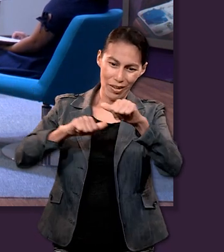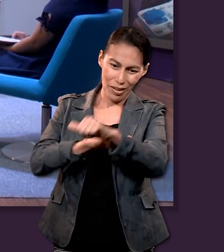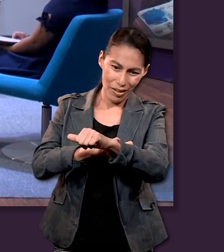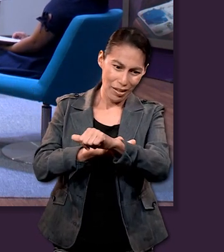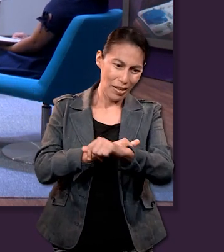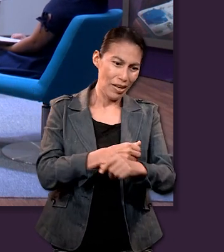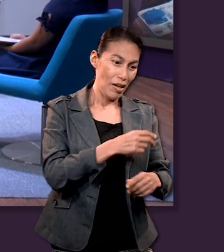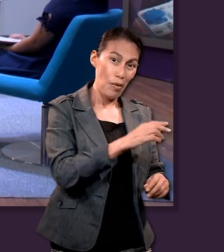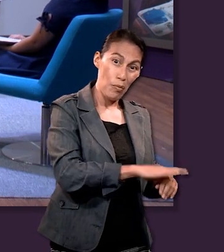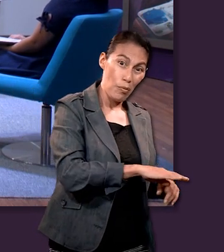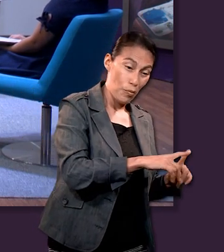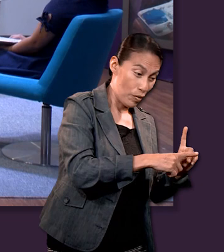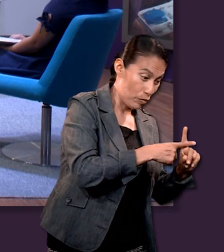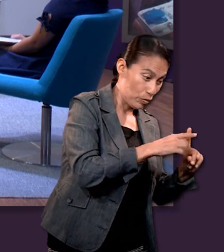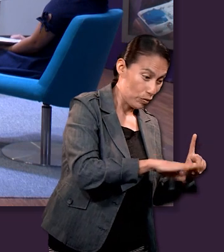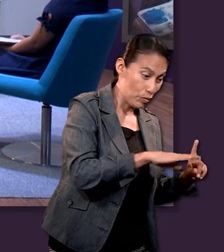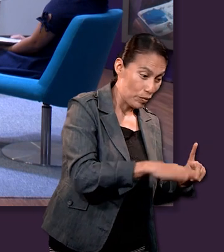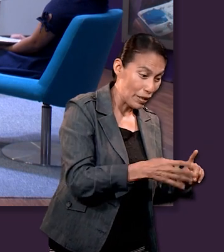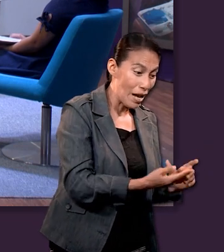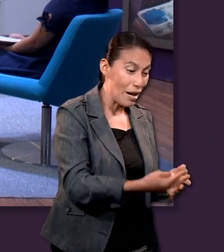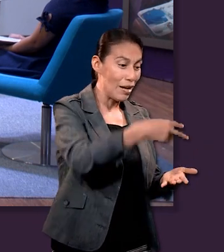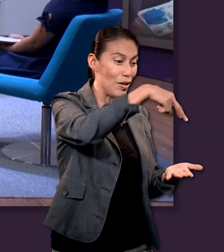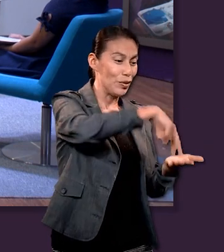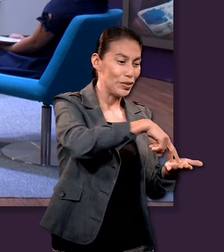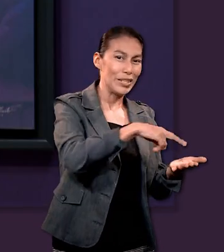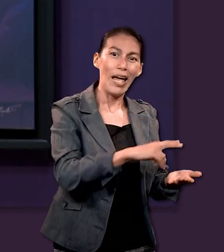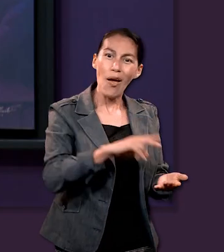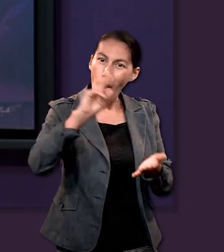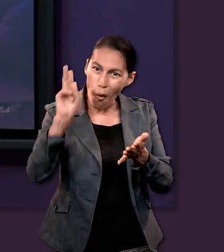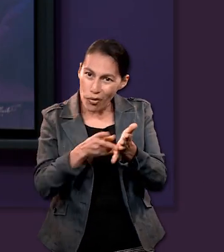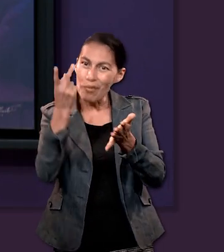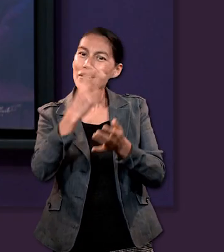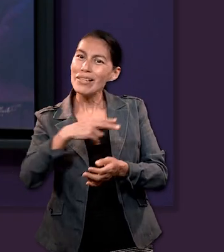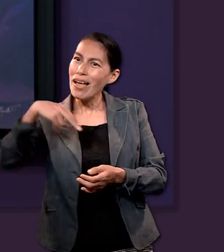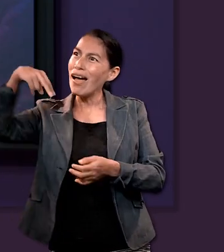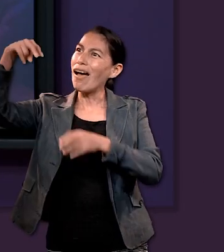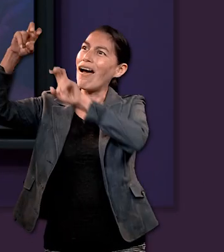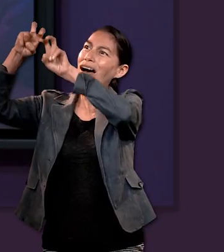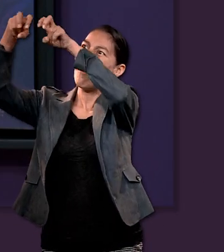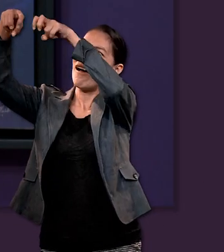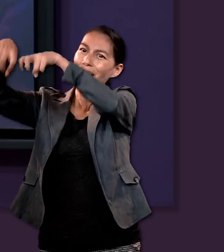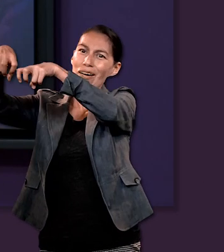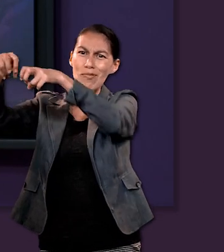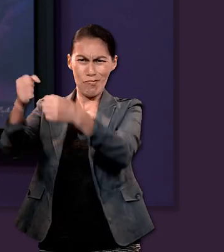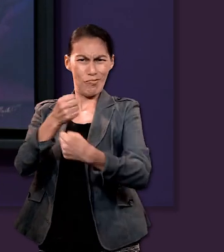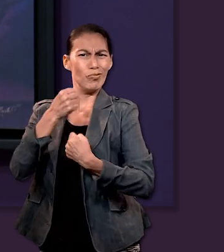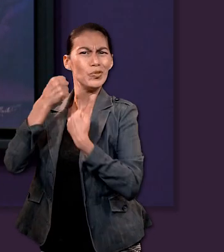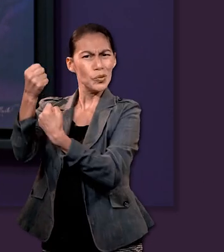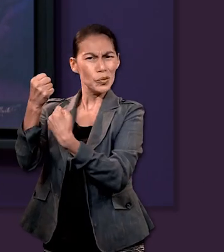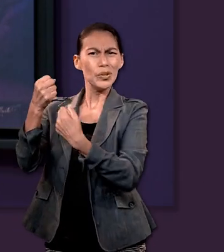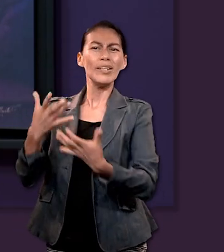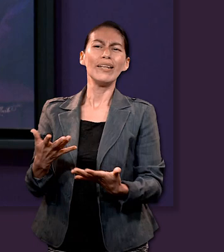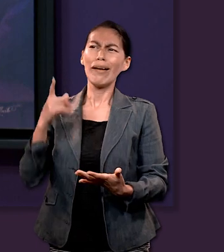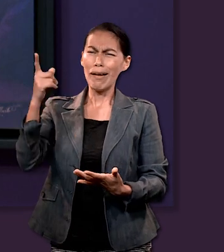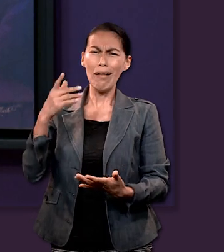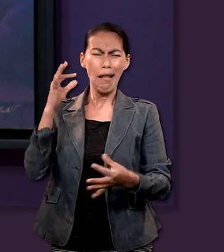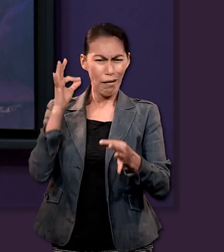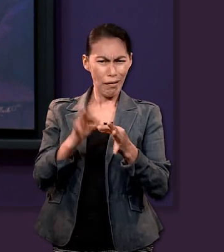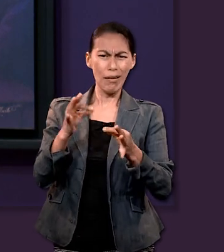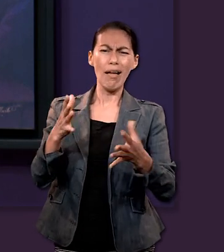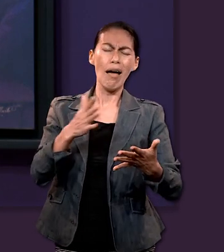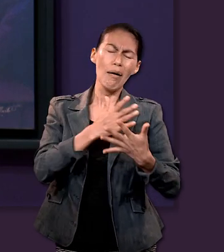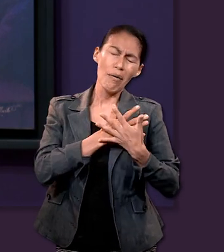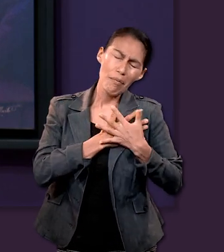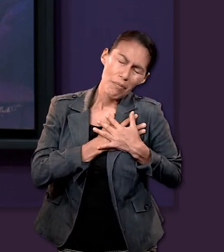sino que fue restituido en su trono y bueno es una manifestación de poder impresionante y sobre todo más impresionante saber que